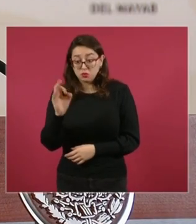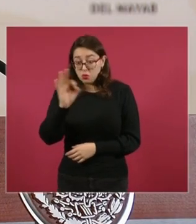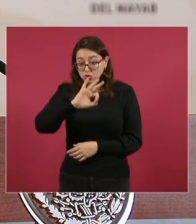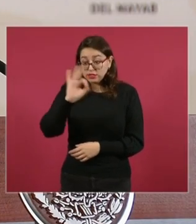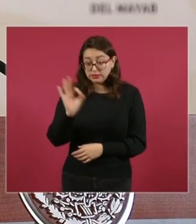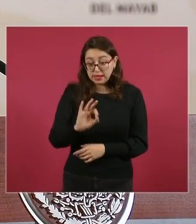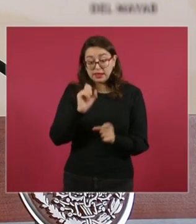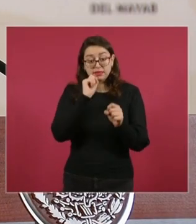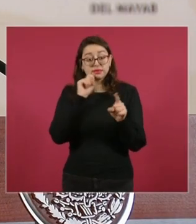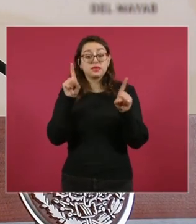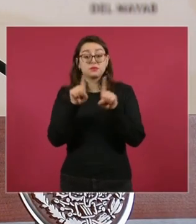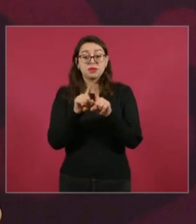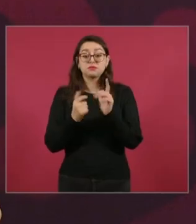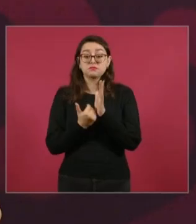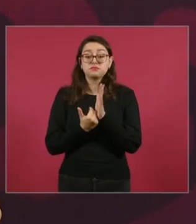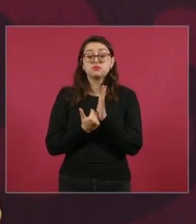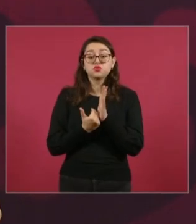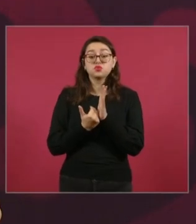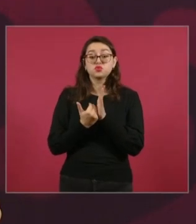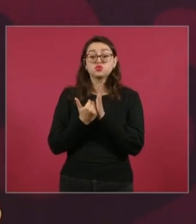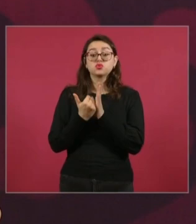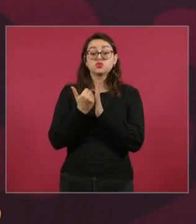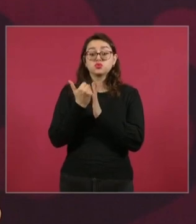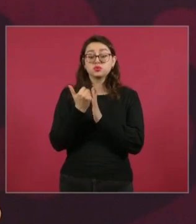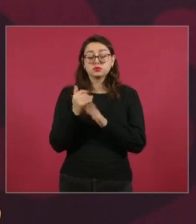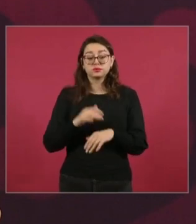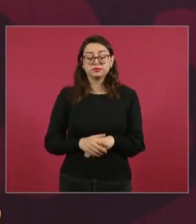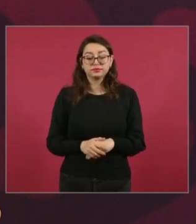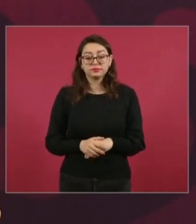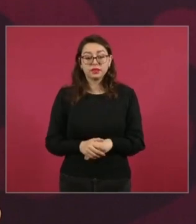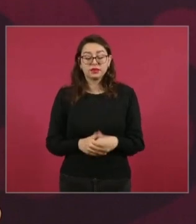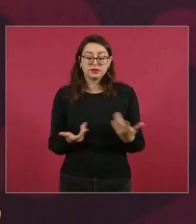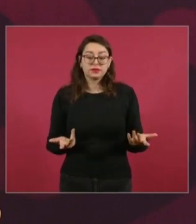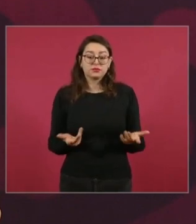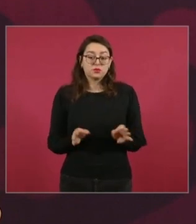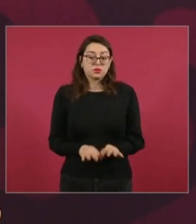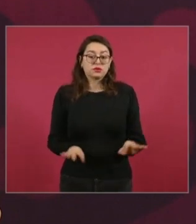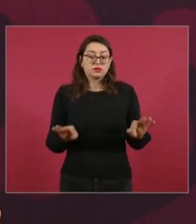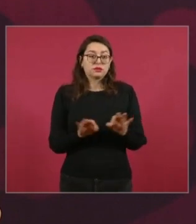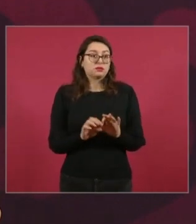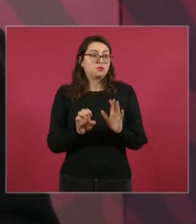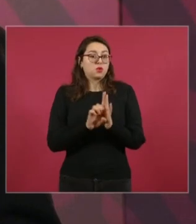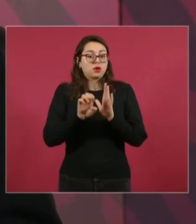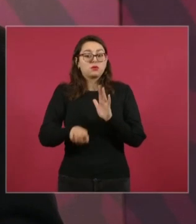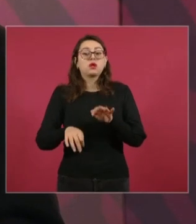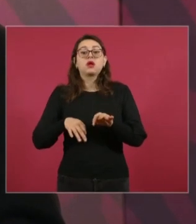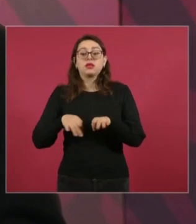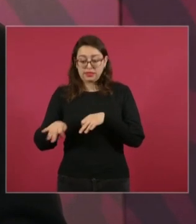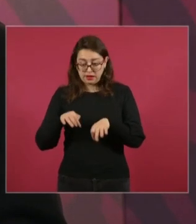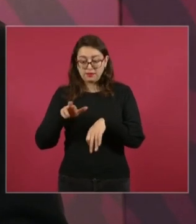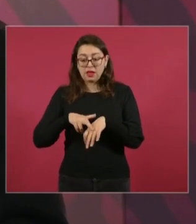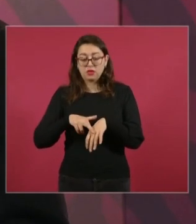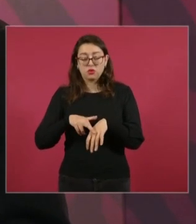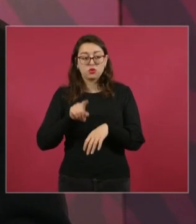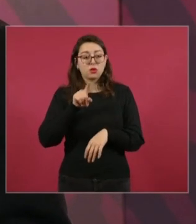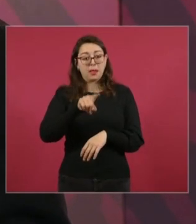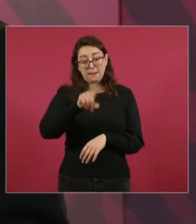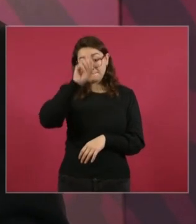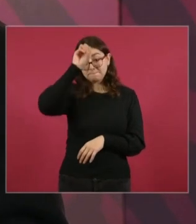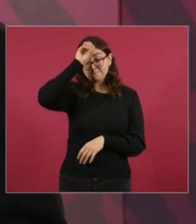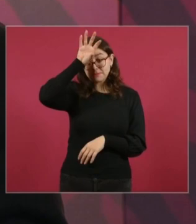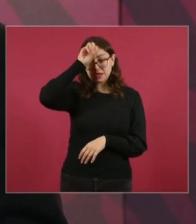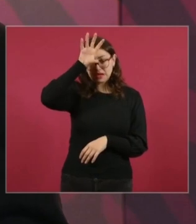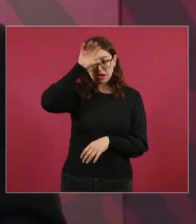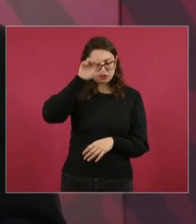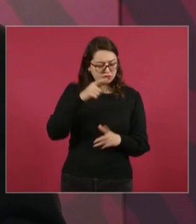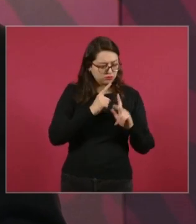en especial a los mineros, de acuerdo a las